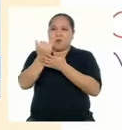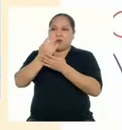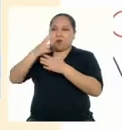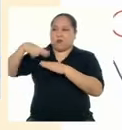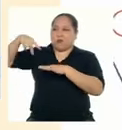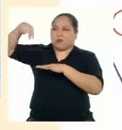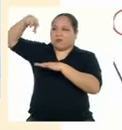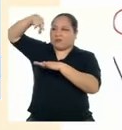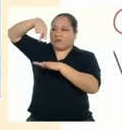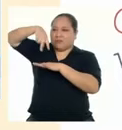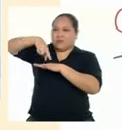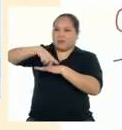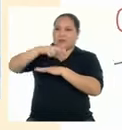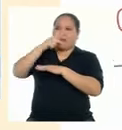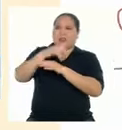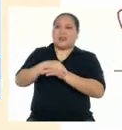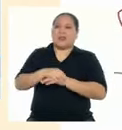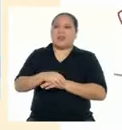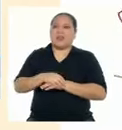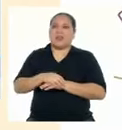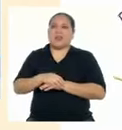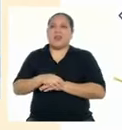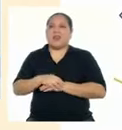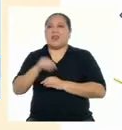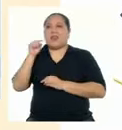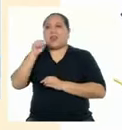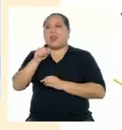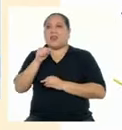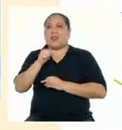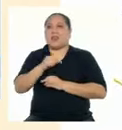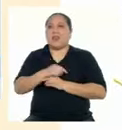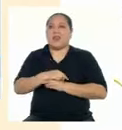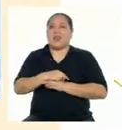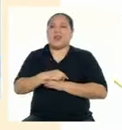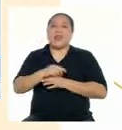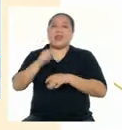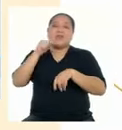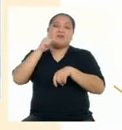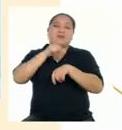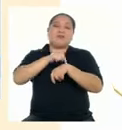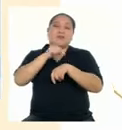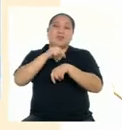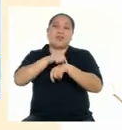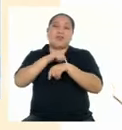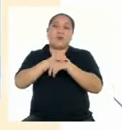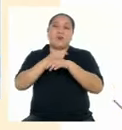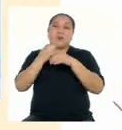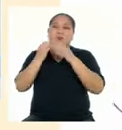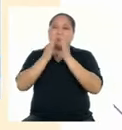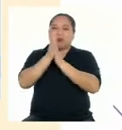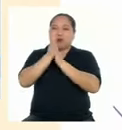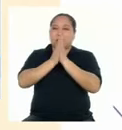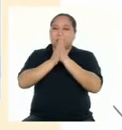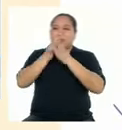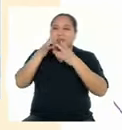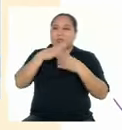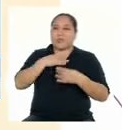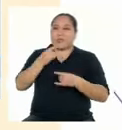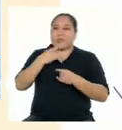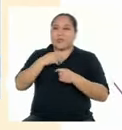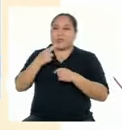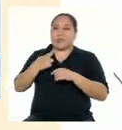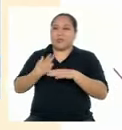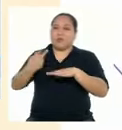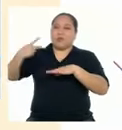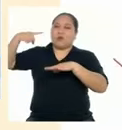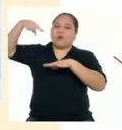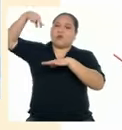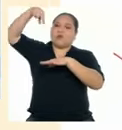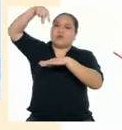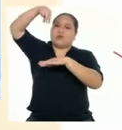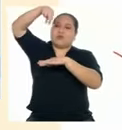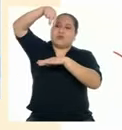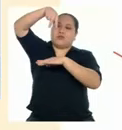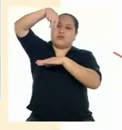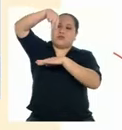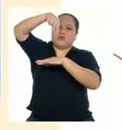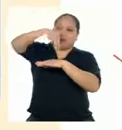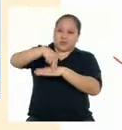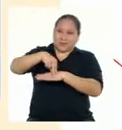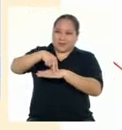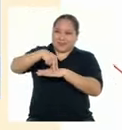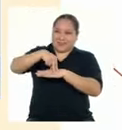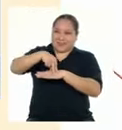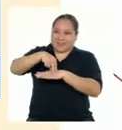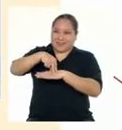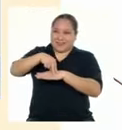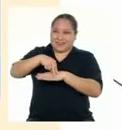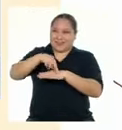lúdicos instantes Flota el jugador grabado en el aire Por fin El cuerpo triunfante Contra la triste